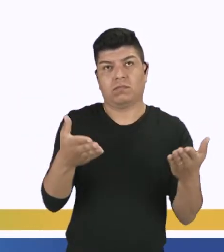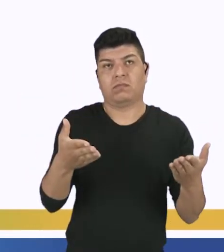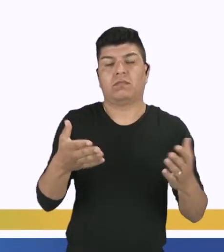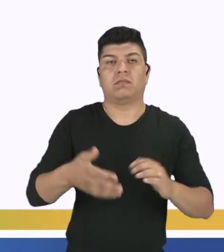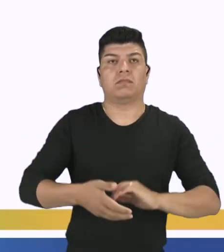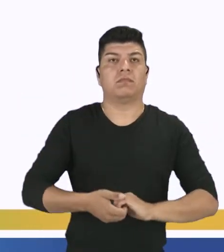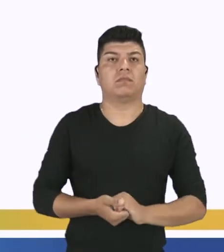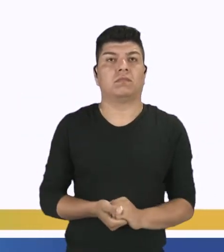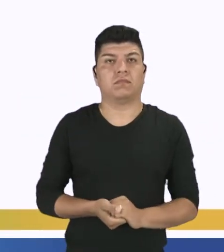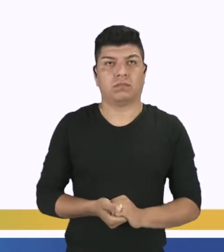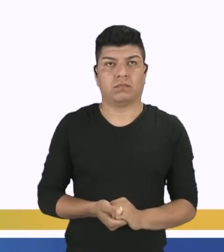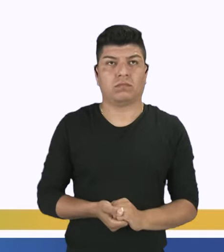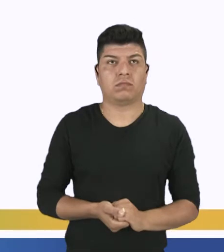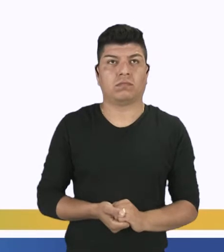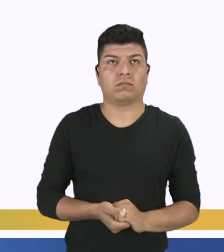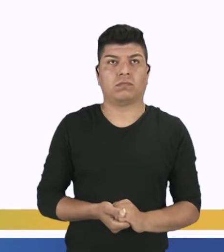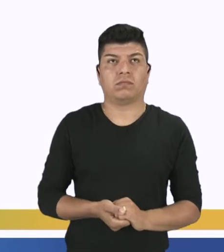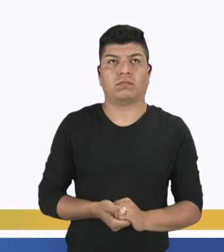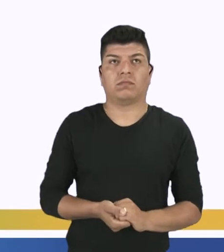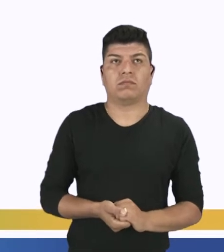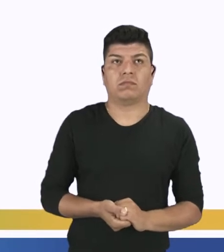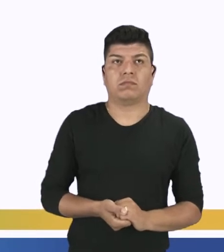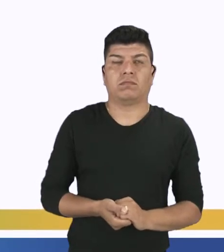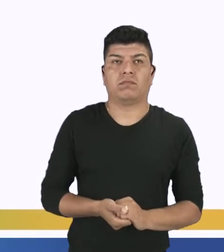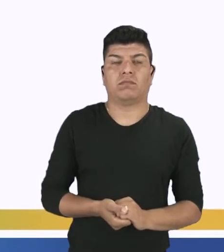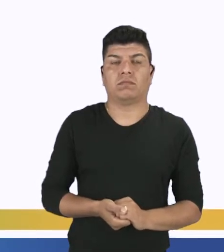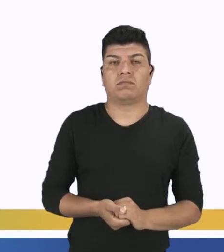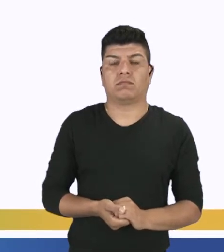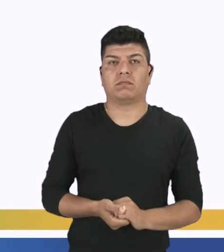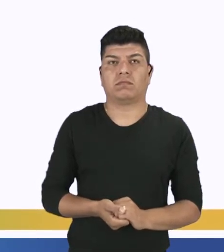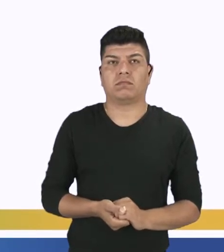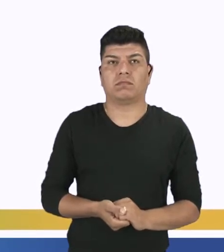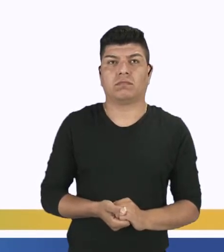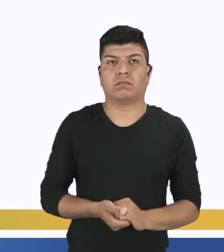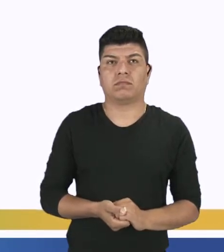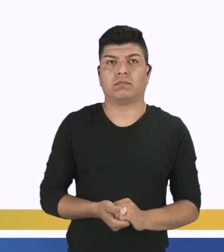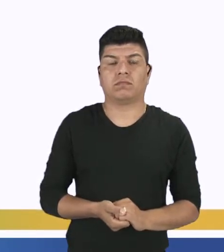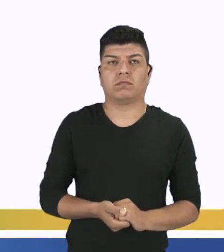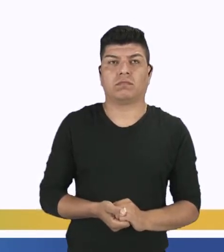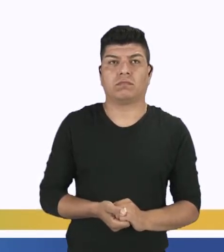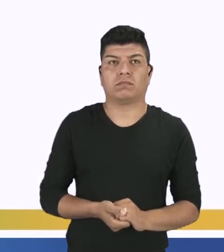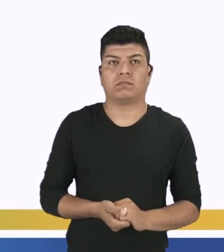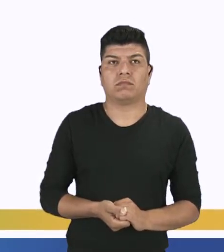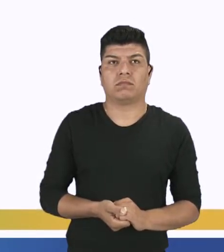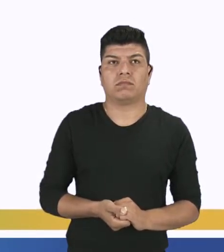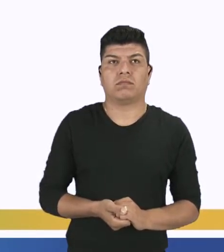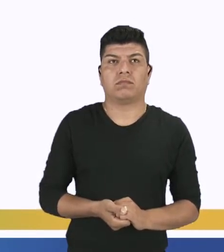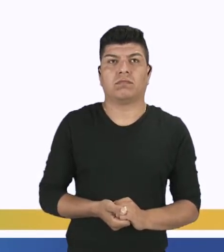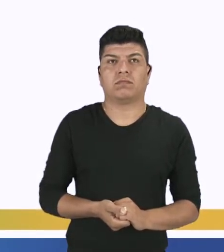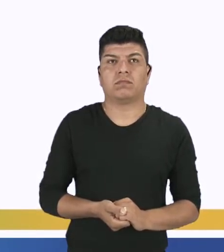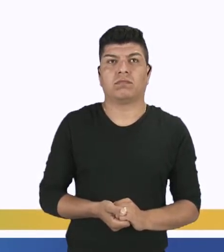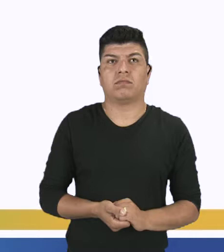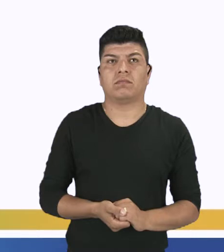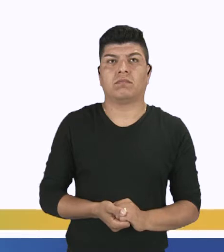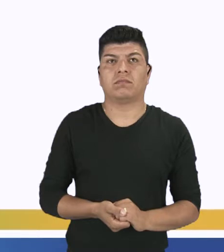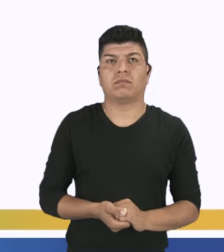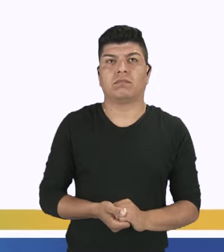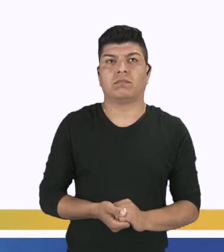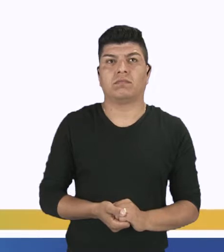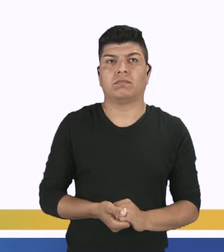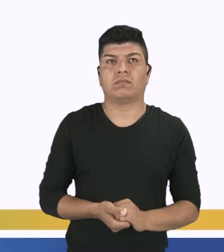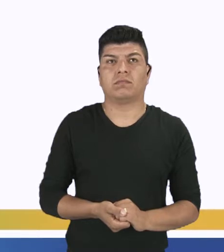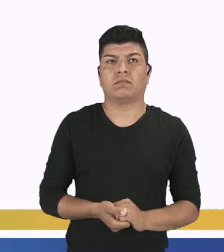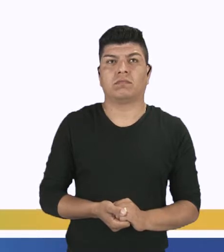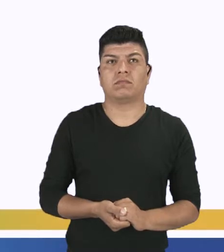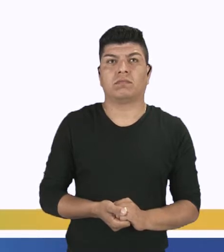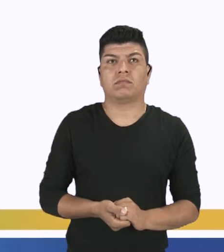las oraciones que poseen deberán ser suelen aparecer en una angosta columna